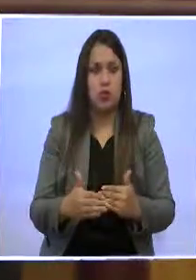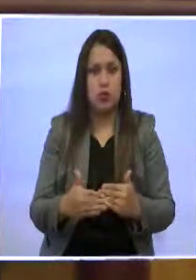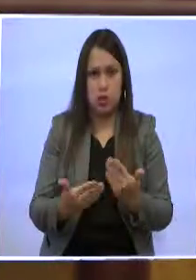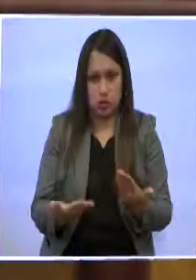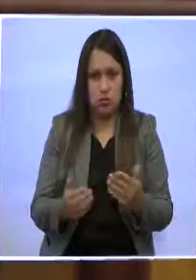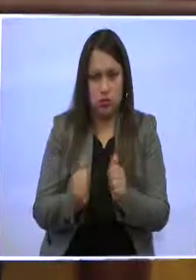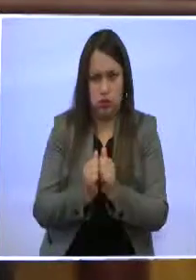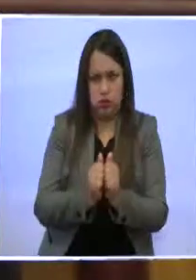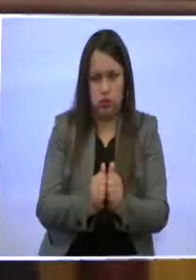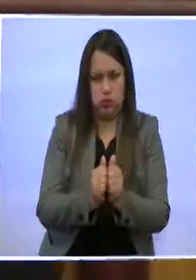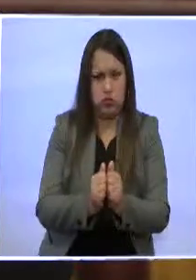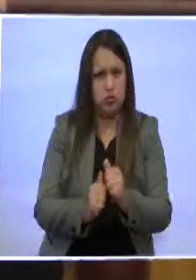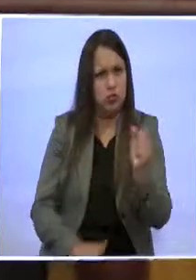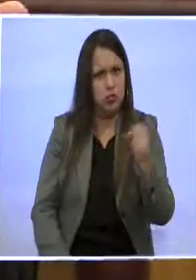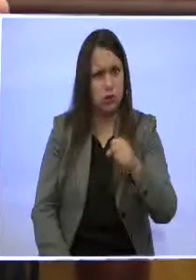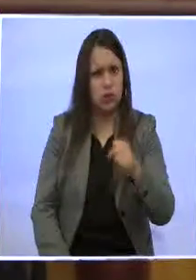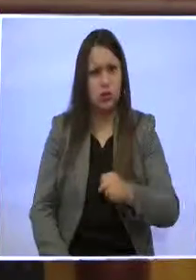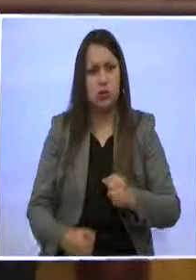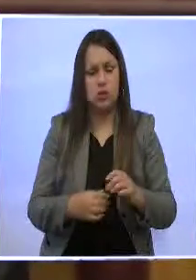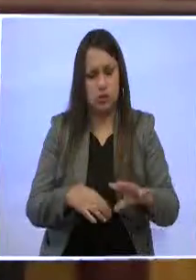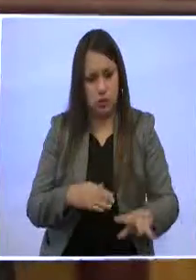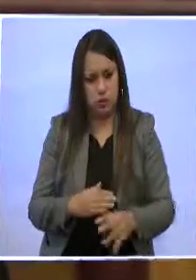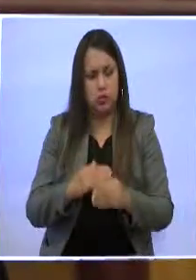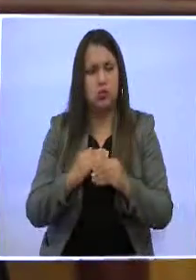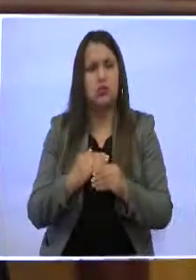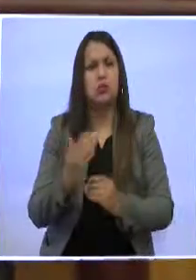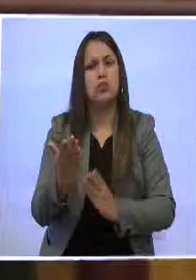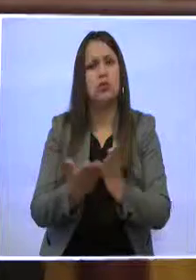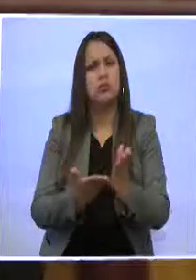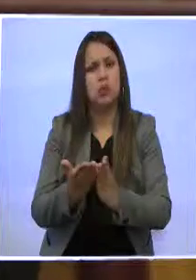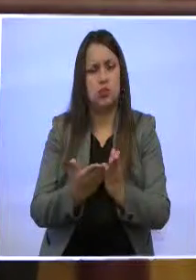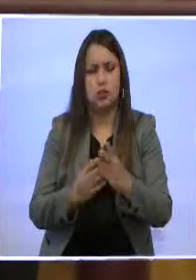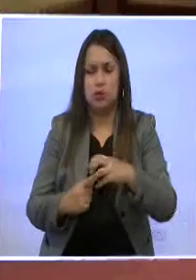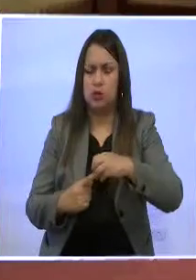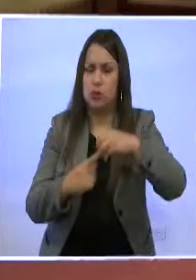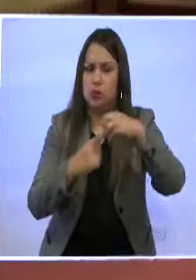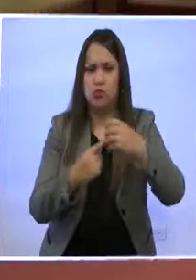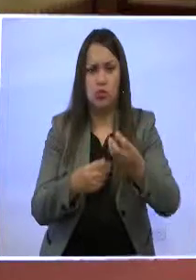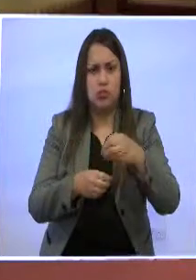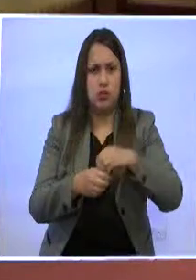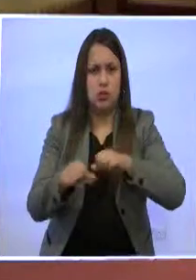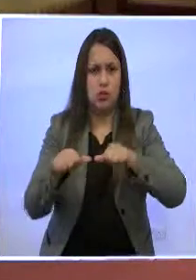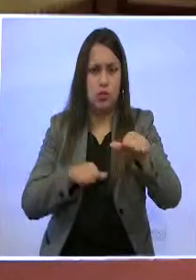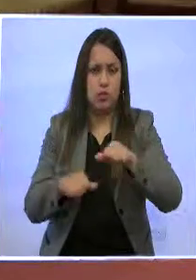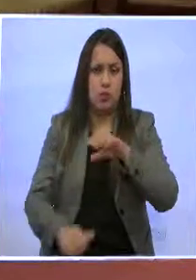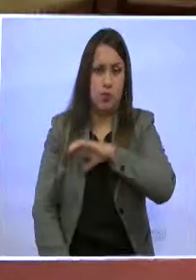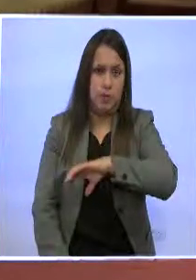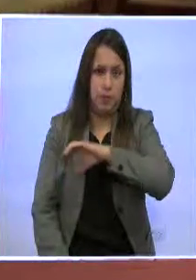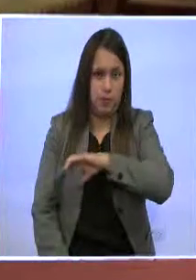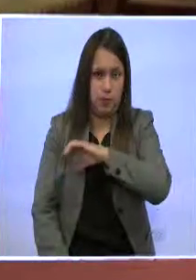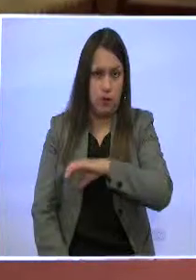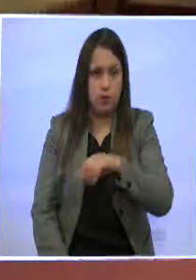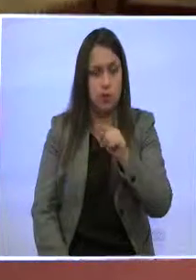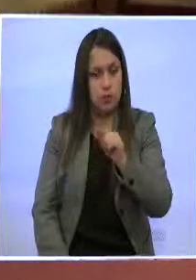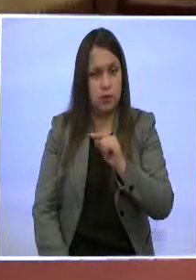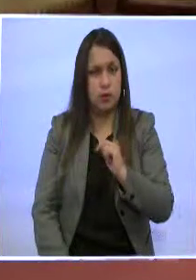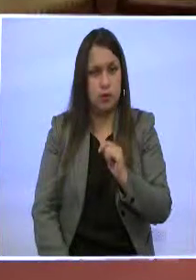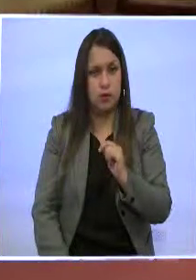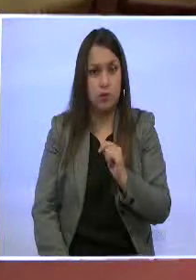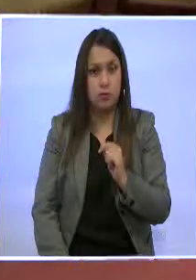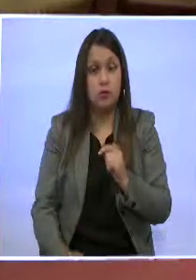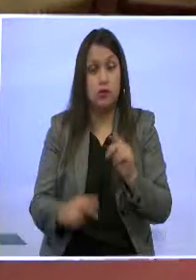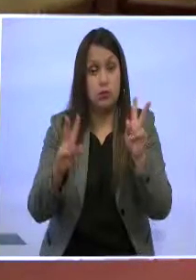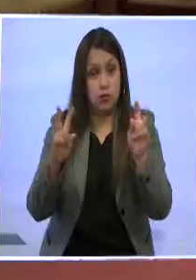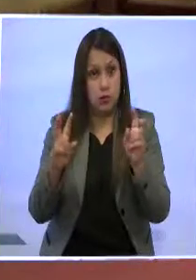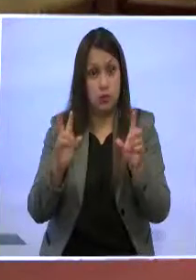incorporación de los servicios como un hecho prioritario dentro de la administración municipal. Y ahí rebasa incluso el